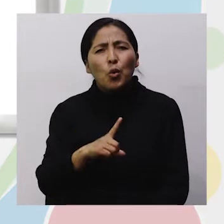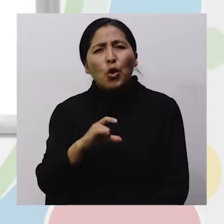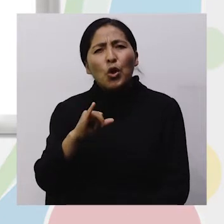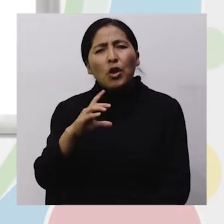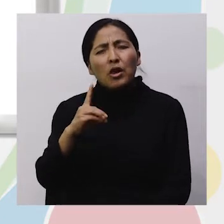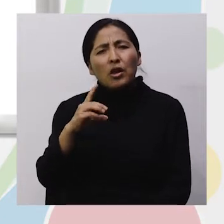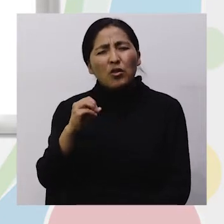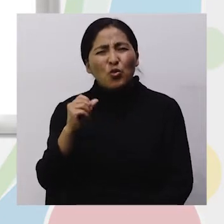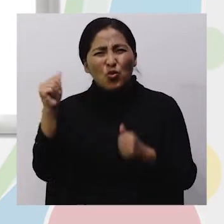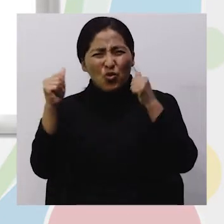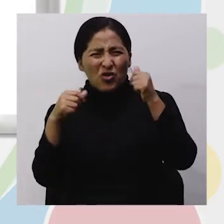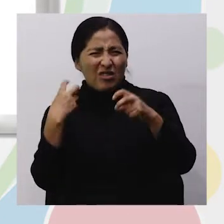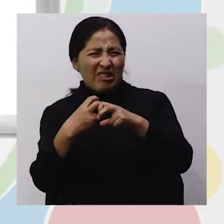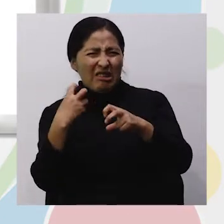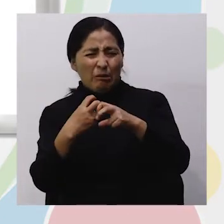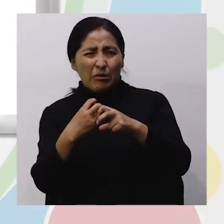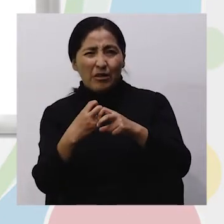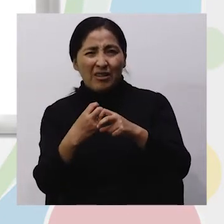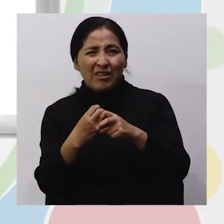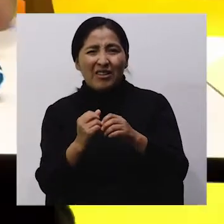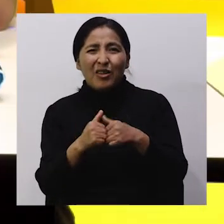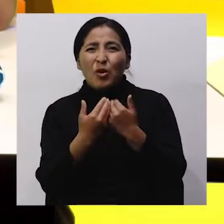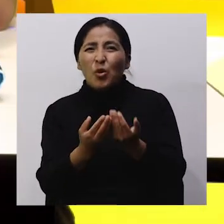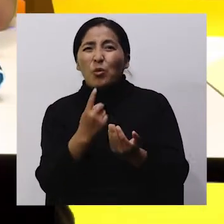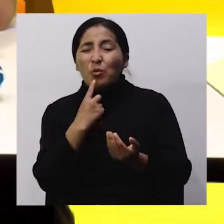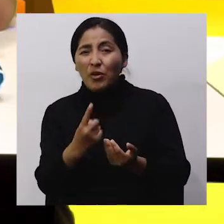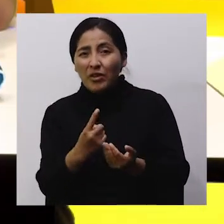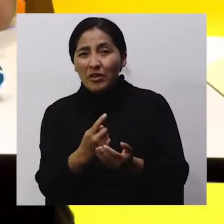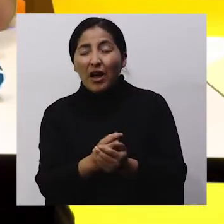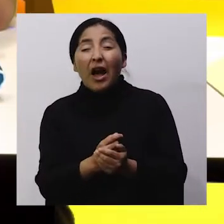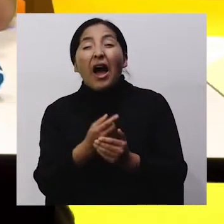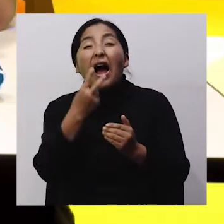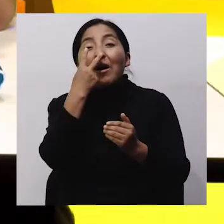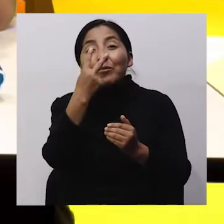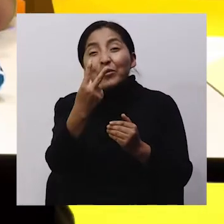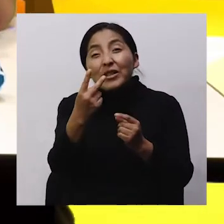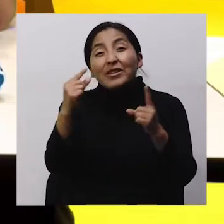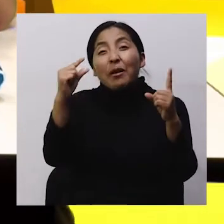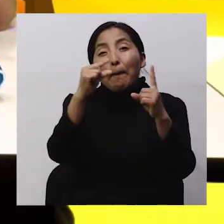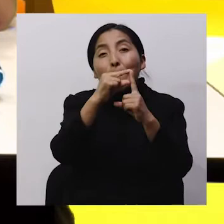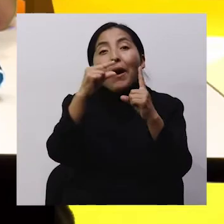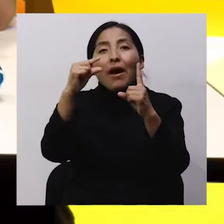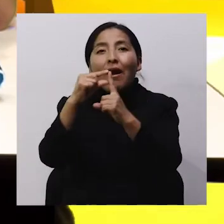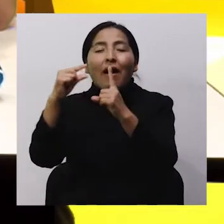trabajo me ha costado! ¿Qué tal lo hice, profe? Muy bien, Maya